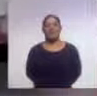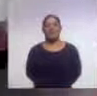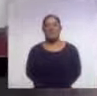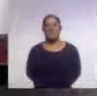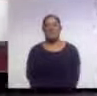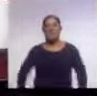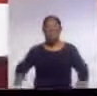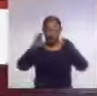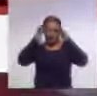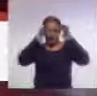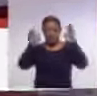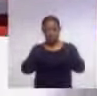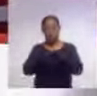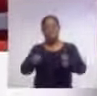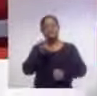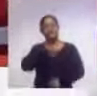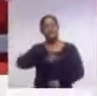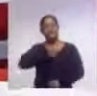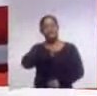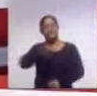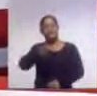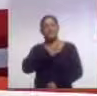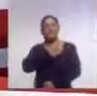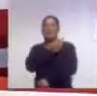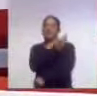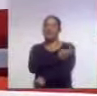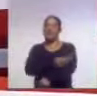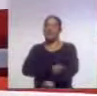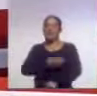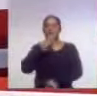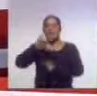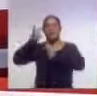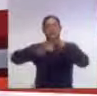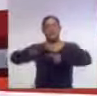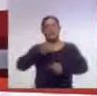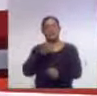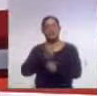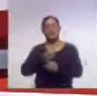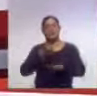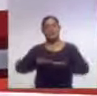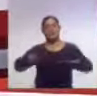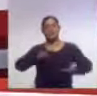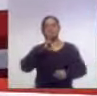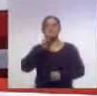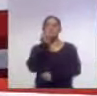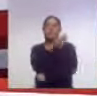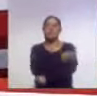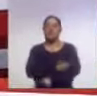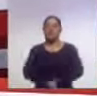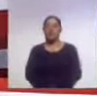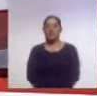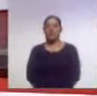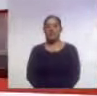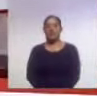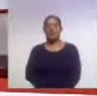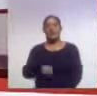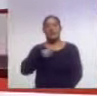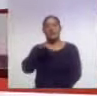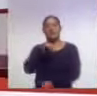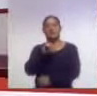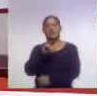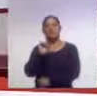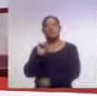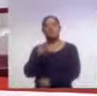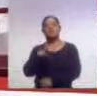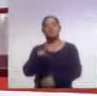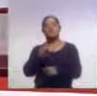¿Qué tal? ¿Cómo está? Qué gusto saludarle. Muy buenas tardes. Bienvenidos a esta, la segunda emisión de Ahora Noticias. Soy Mario Romero y a